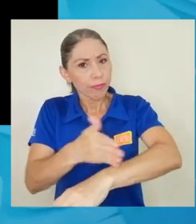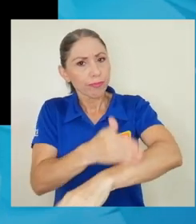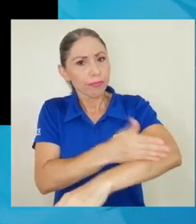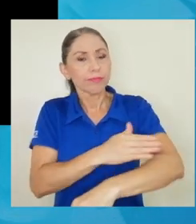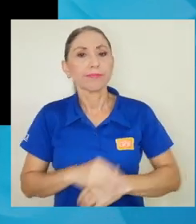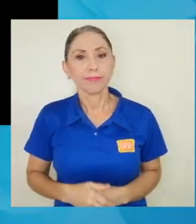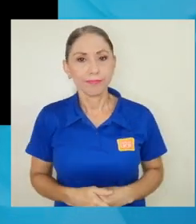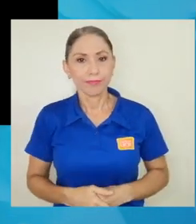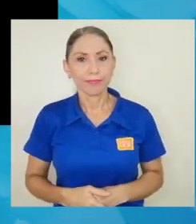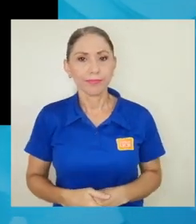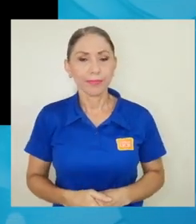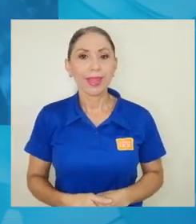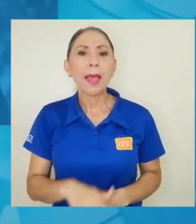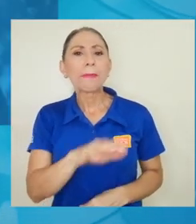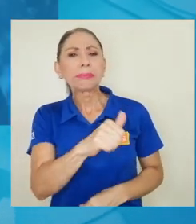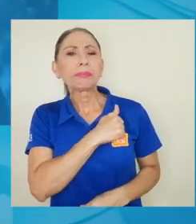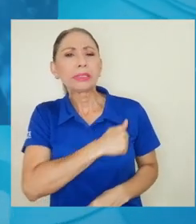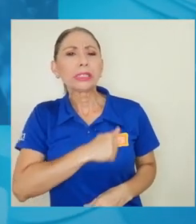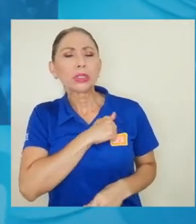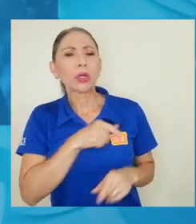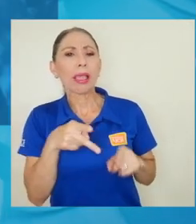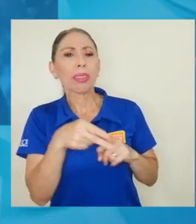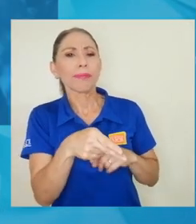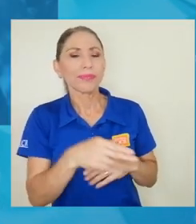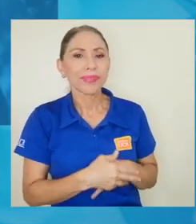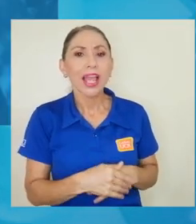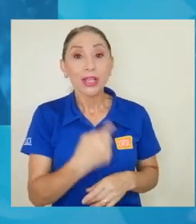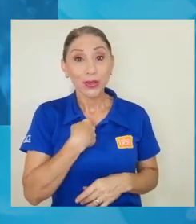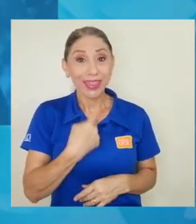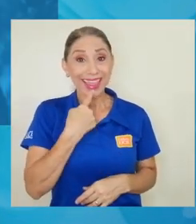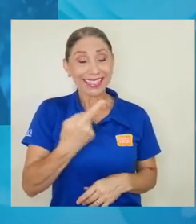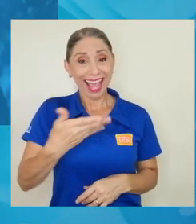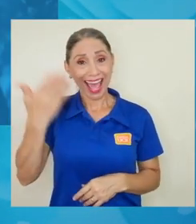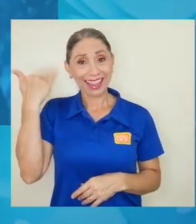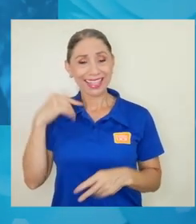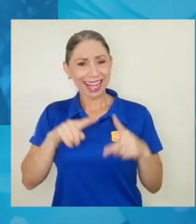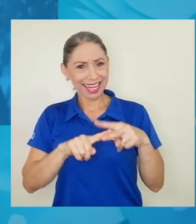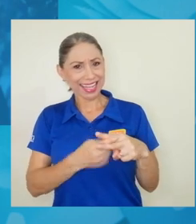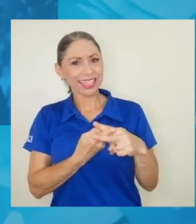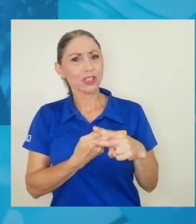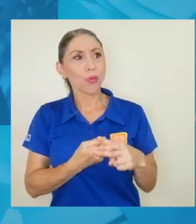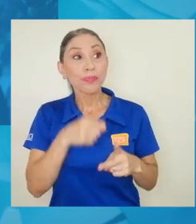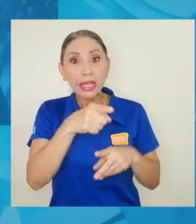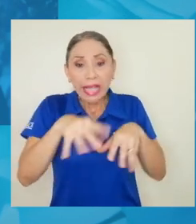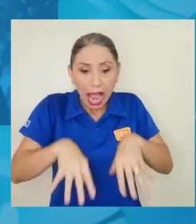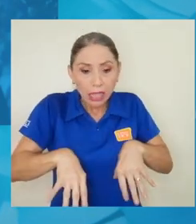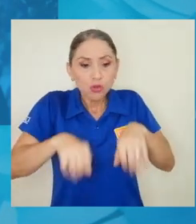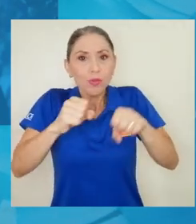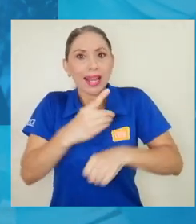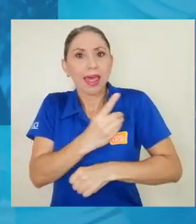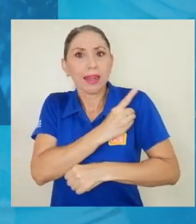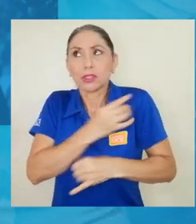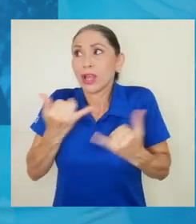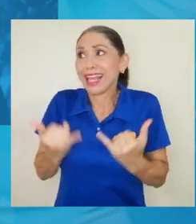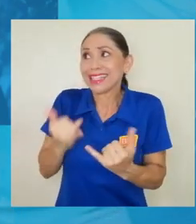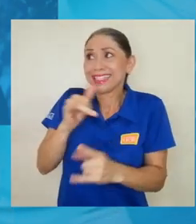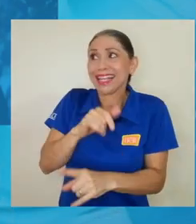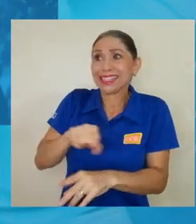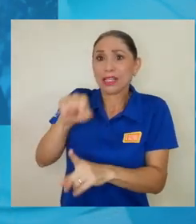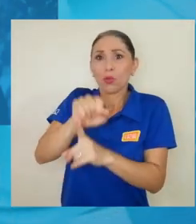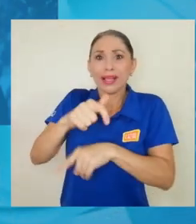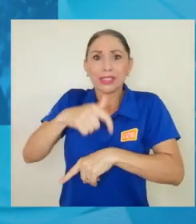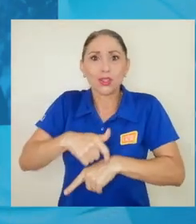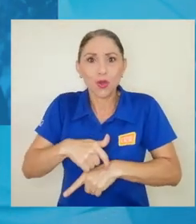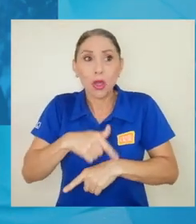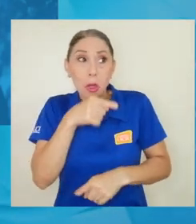seguir mejorando. Te decía, perdón de te interrumpir, Ramón, te decía al inicio de la entrevista, asumir la dirección en un contexto que creo que